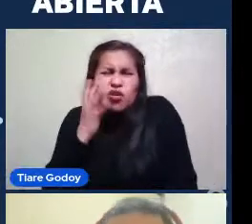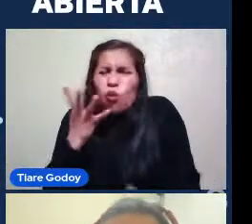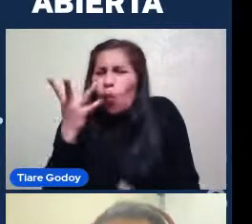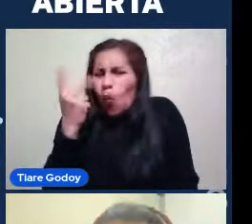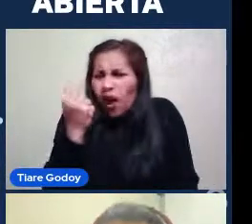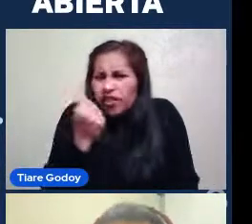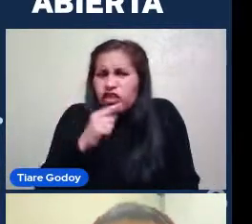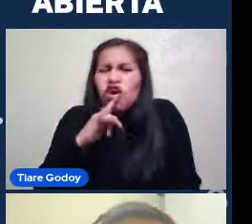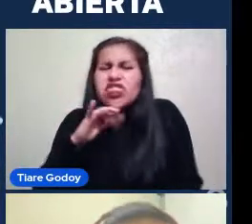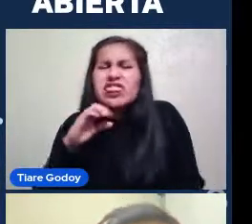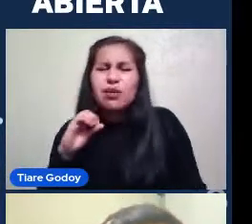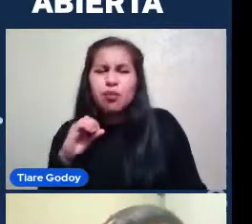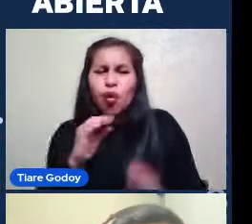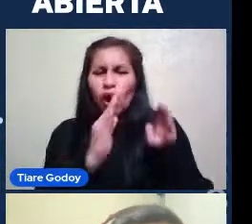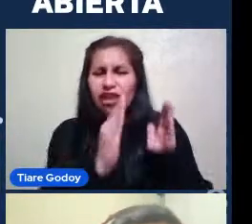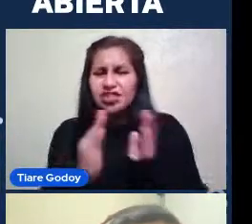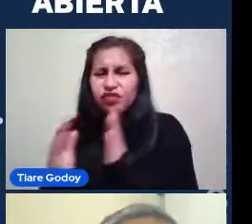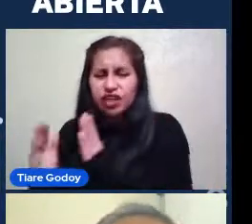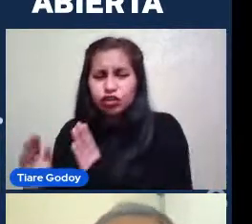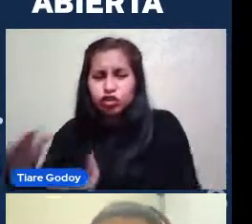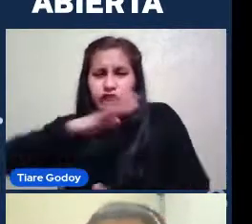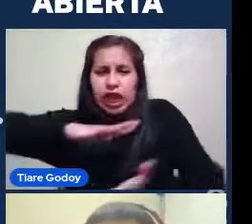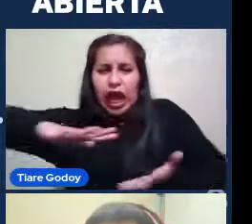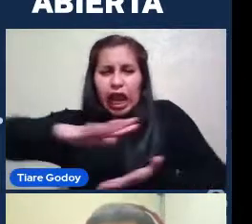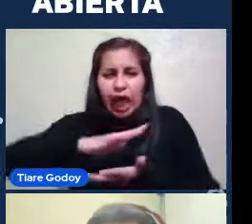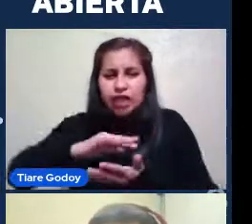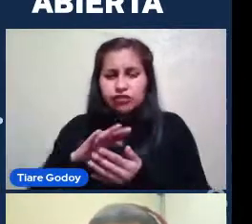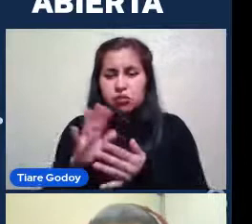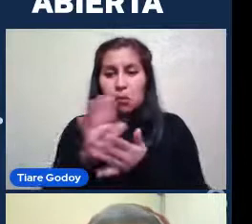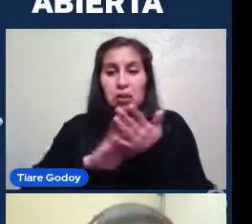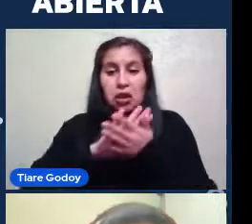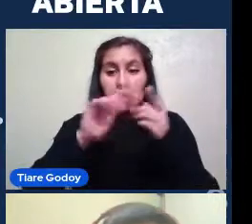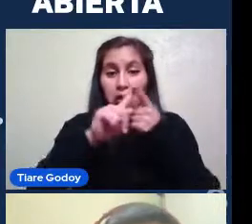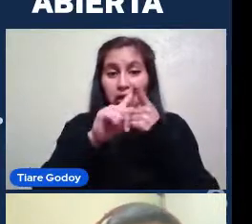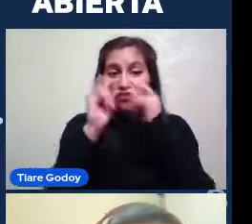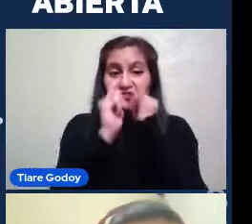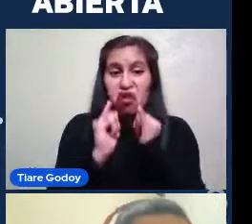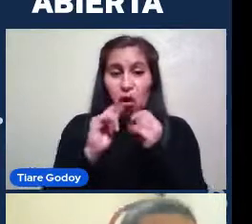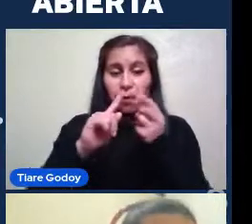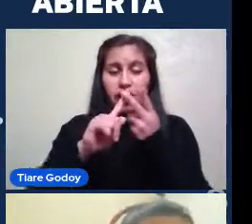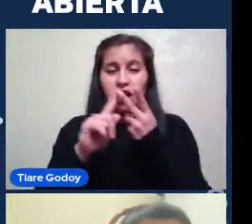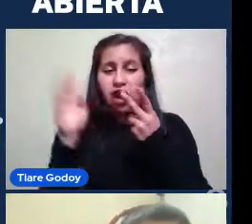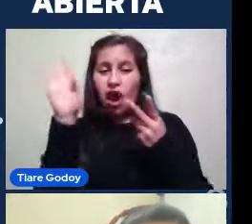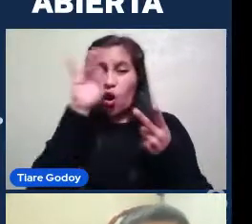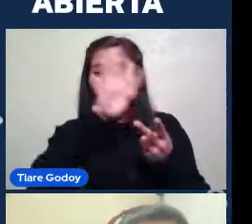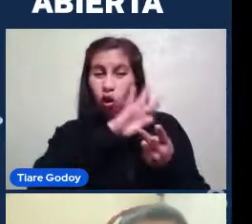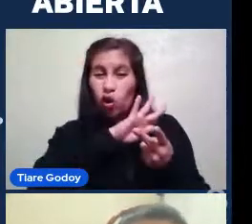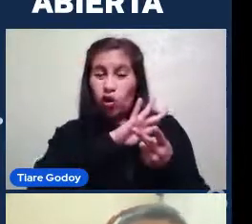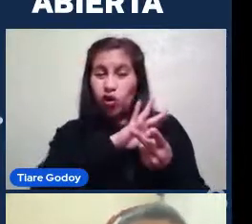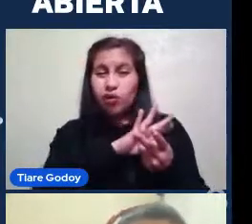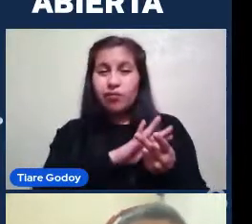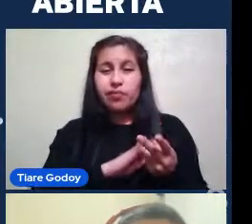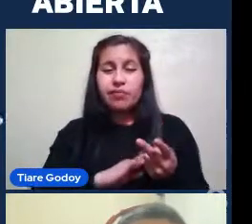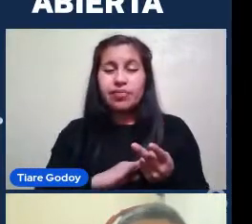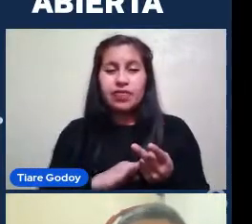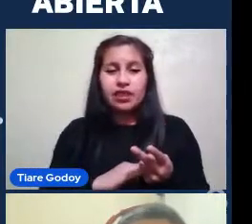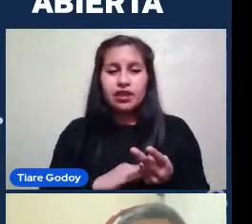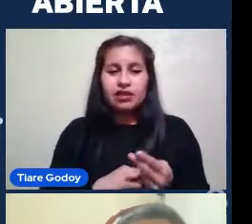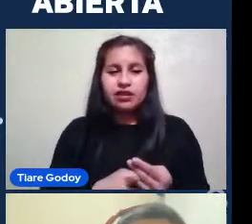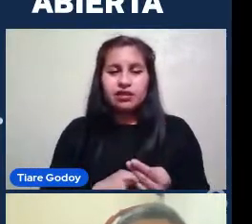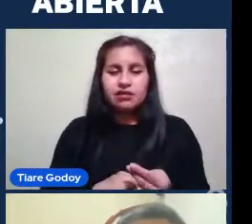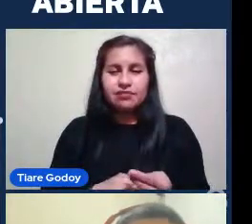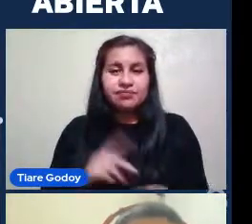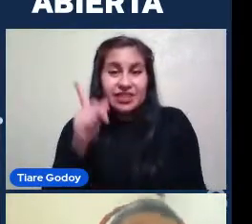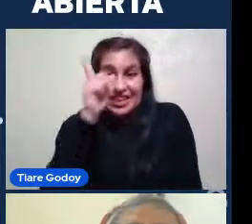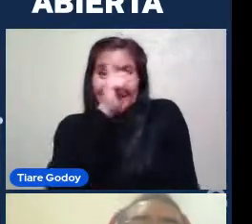Y puede ser Por la forma Puede ser Por el color Es un poco Difícil Decirlo